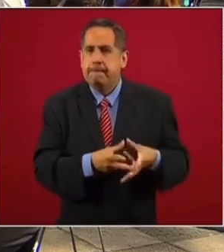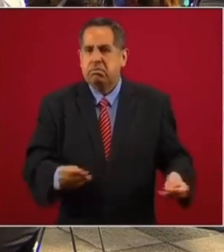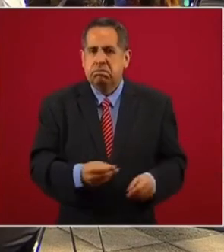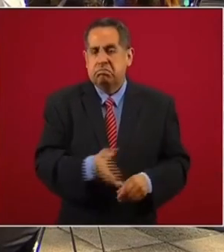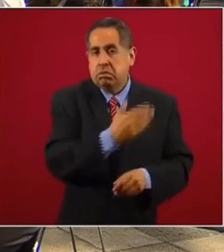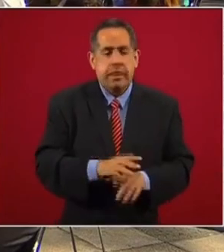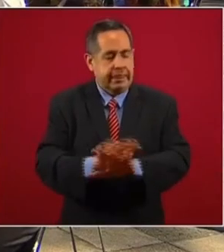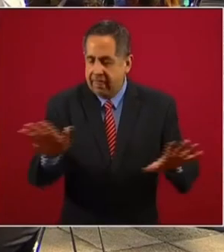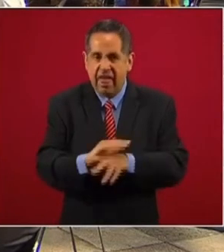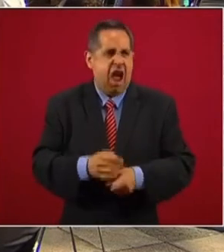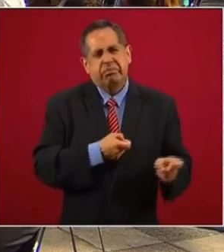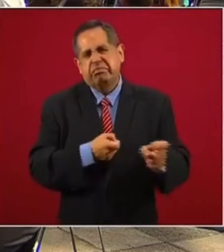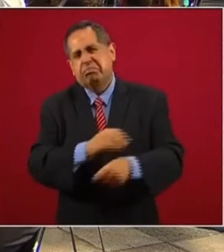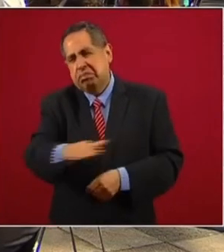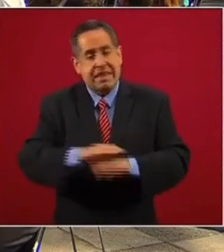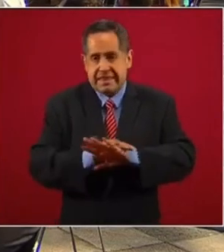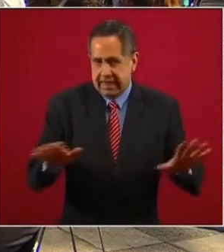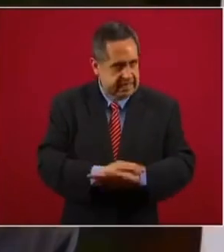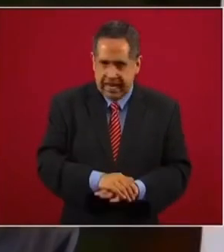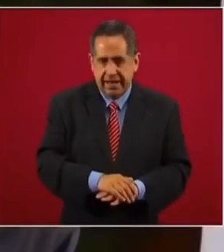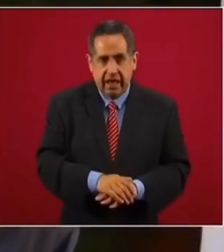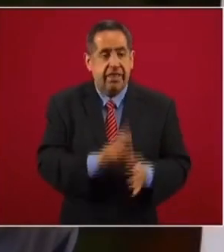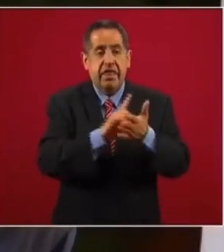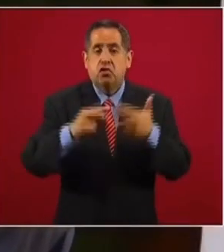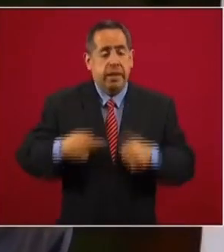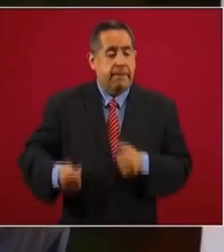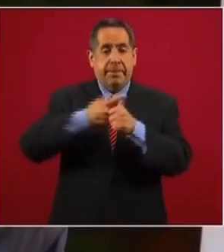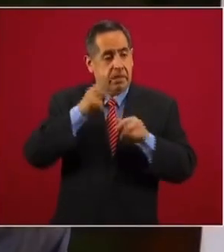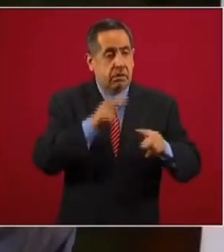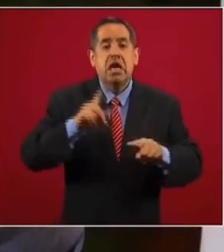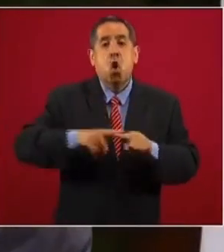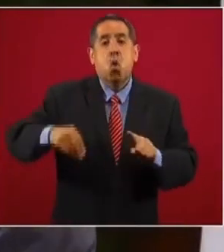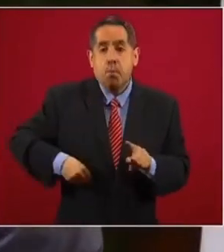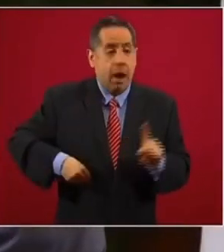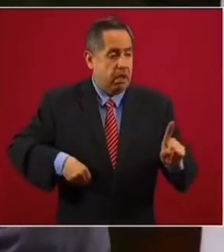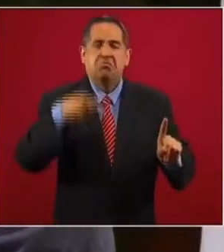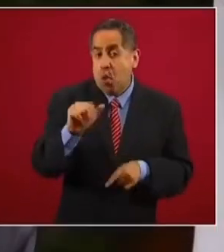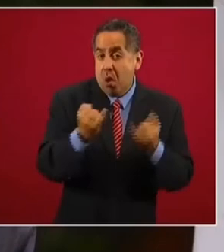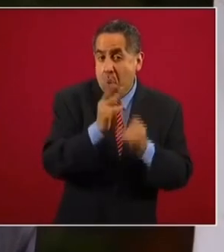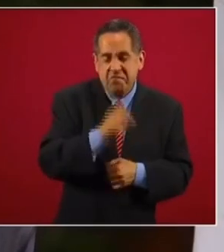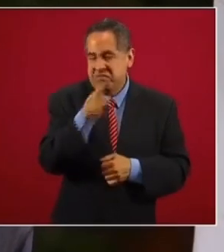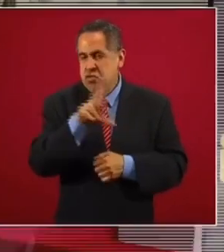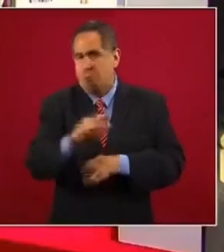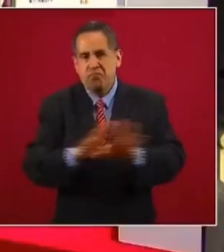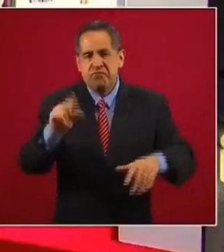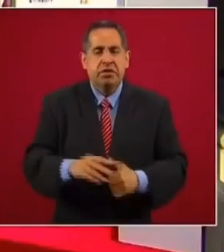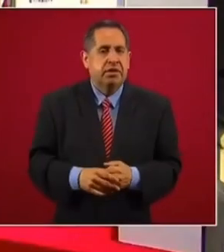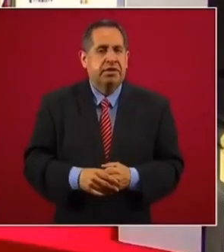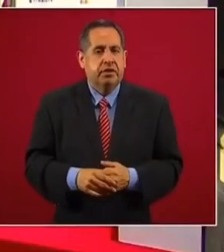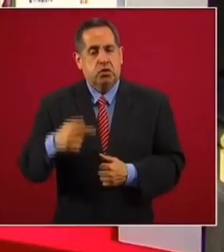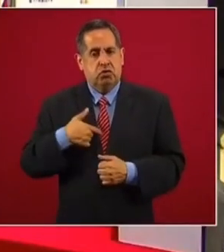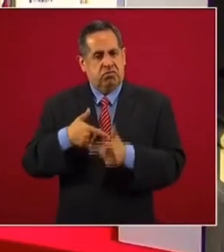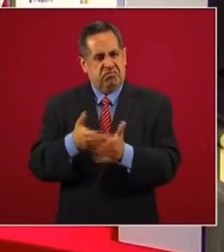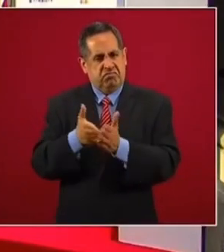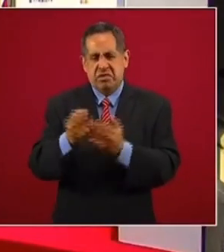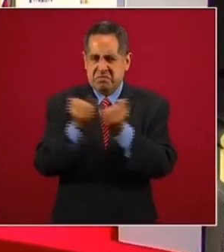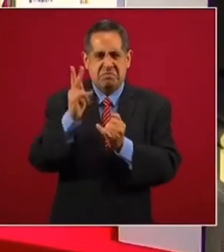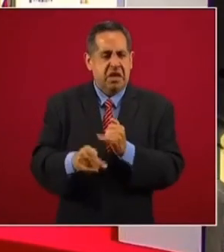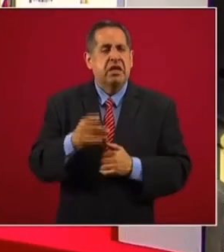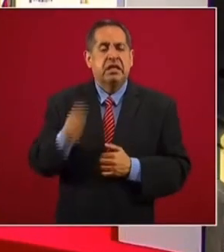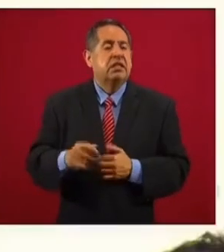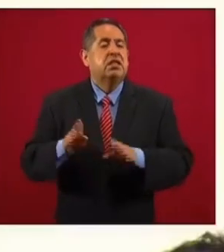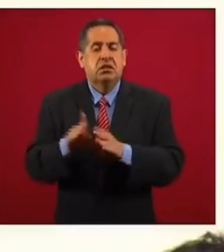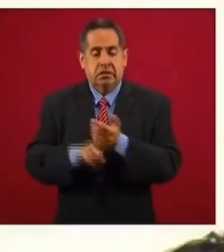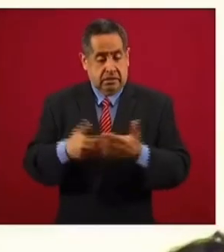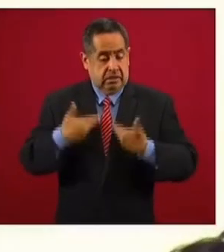ni masacres. Se respetan los derechos humanos y se castiga al culpable, sea quien sea. He mantenido y seguiré manteniendo una relación